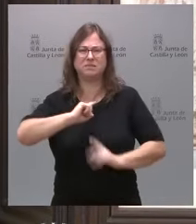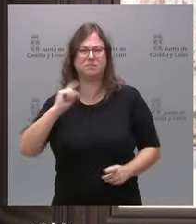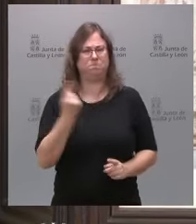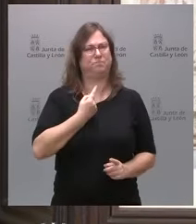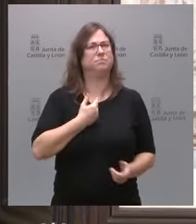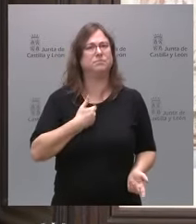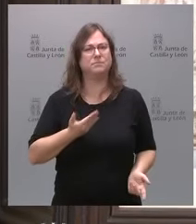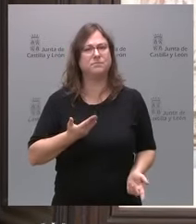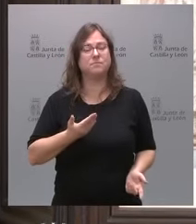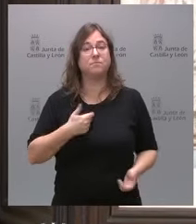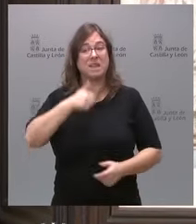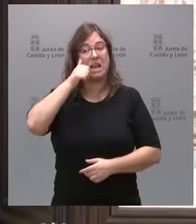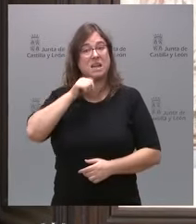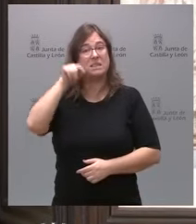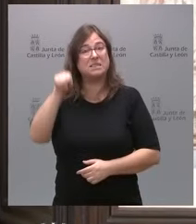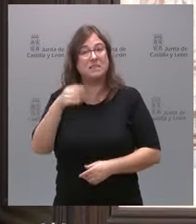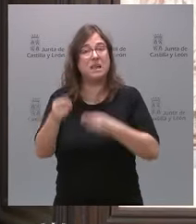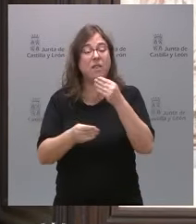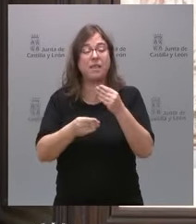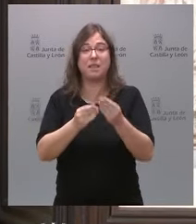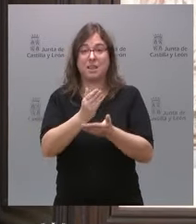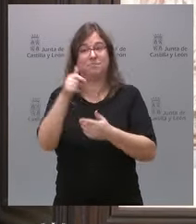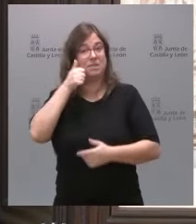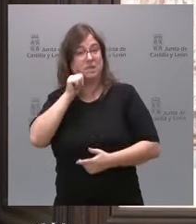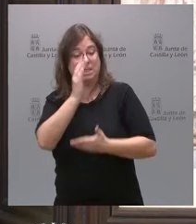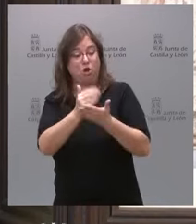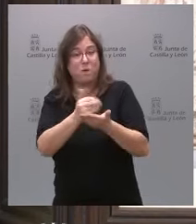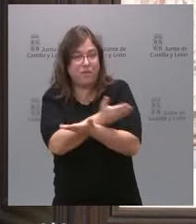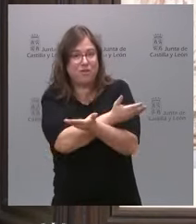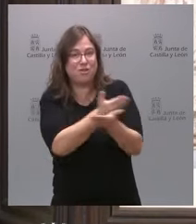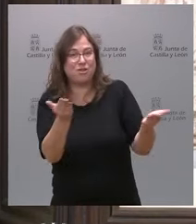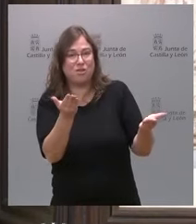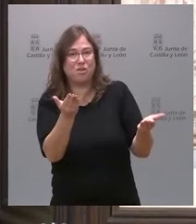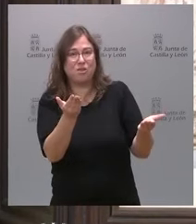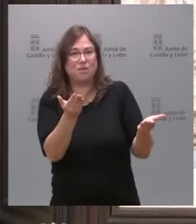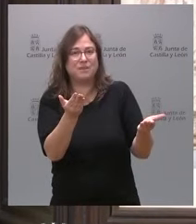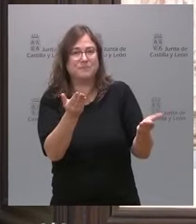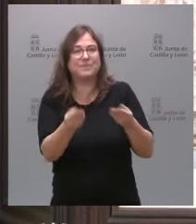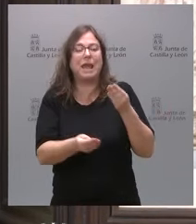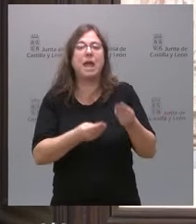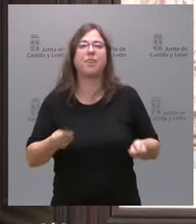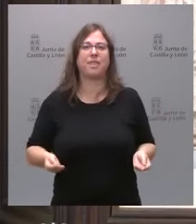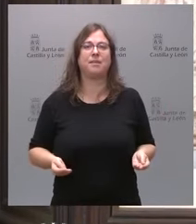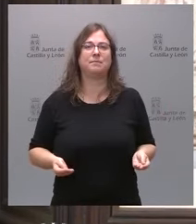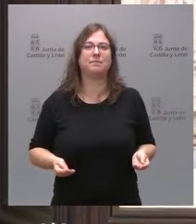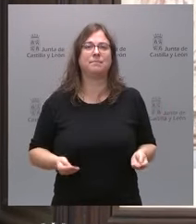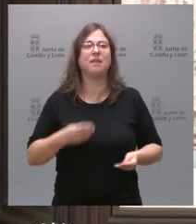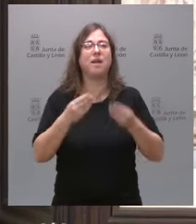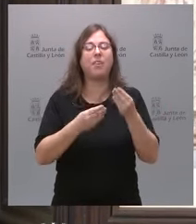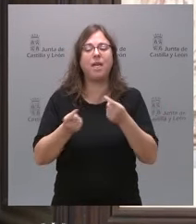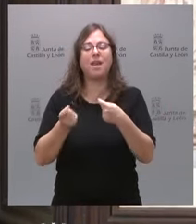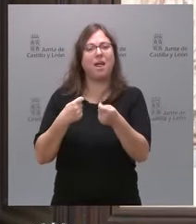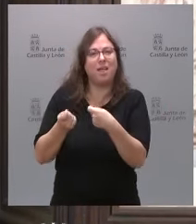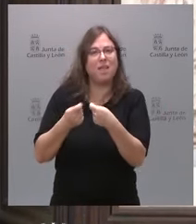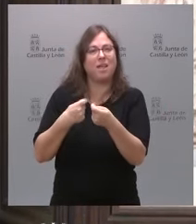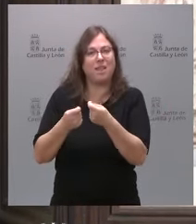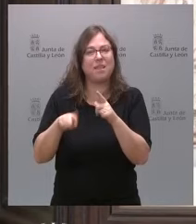Sánchez a todas las comunidades autónomas lo que está haciendo es negociar